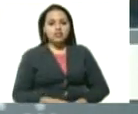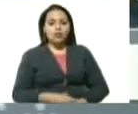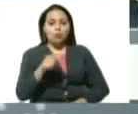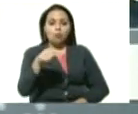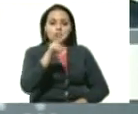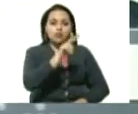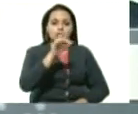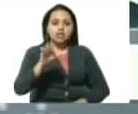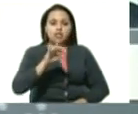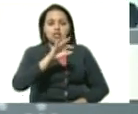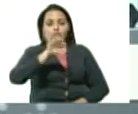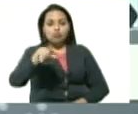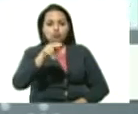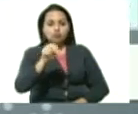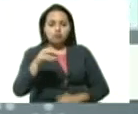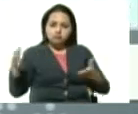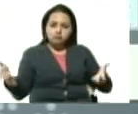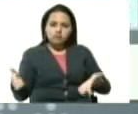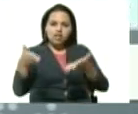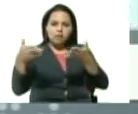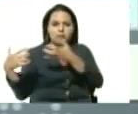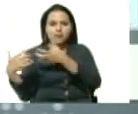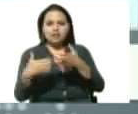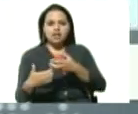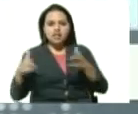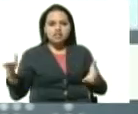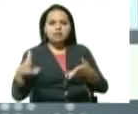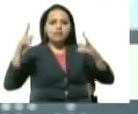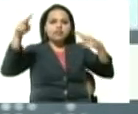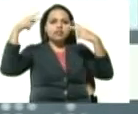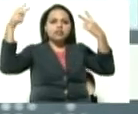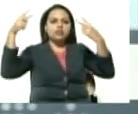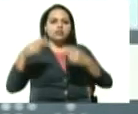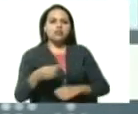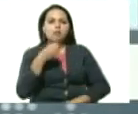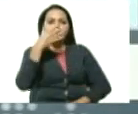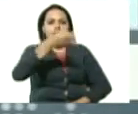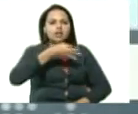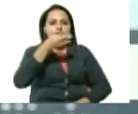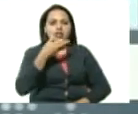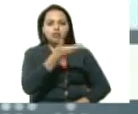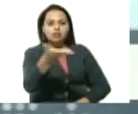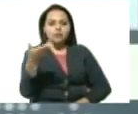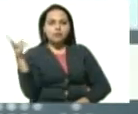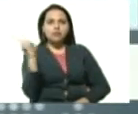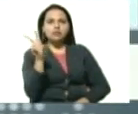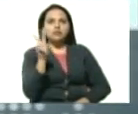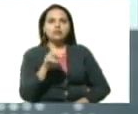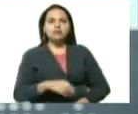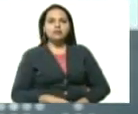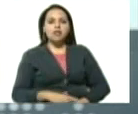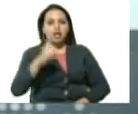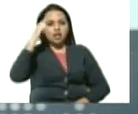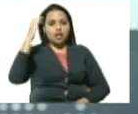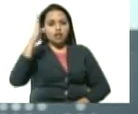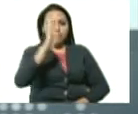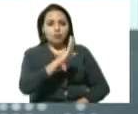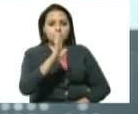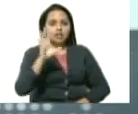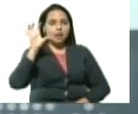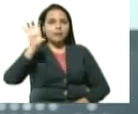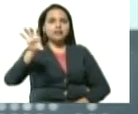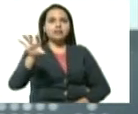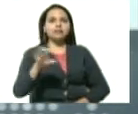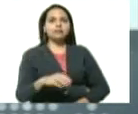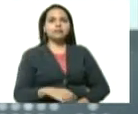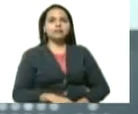junio seguimos en batalla y seguimos en victoria buenas tardes a toda Venezuela que Dios bendiga a nuestra patria